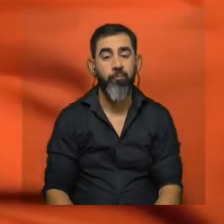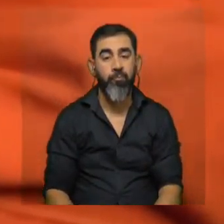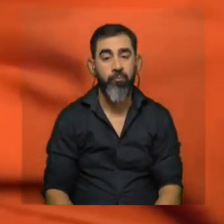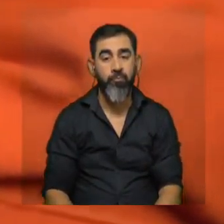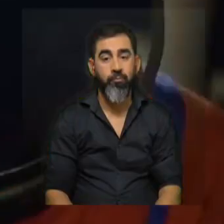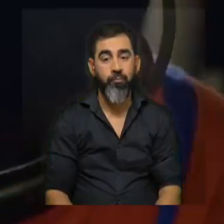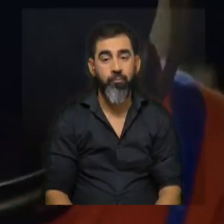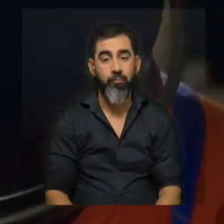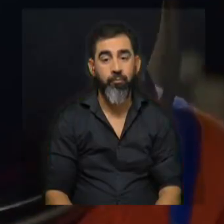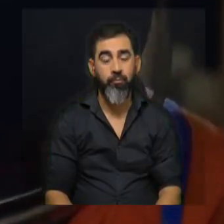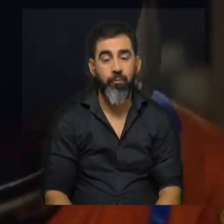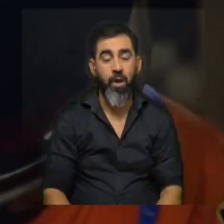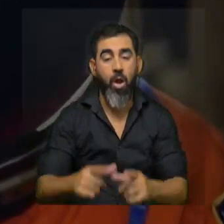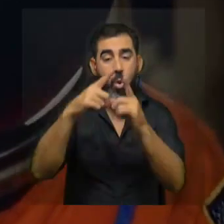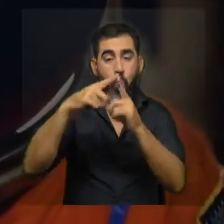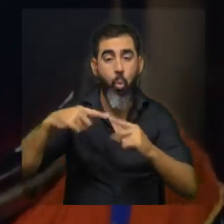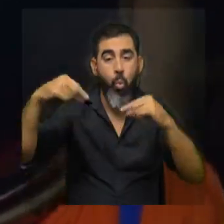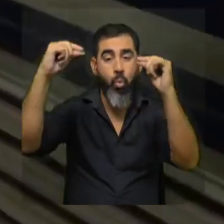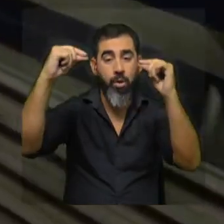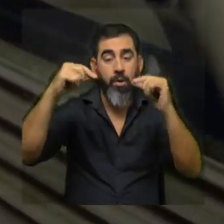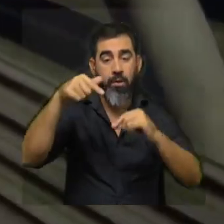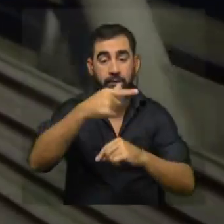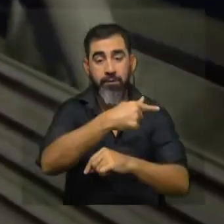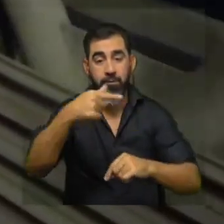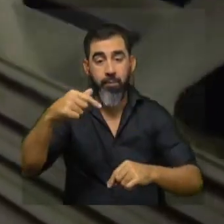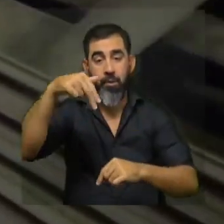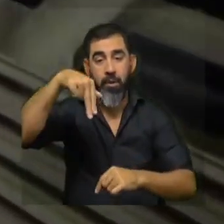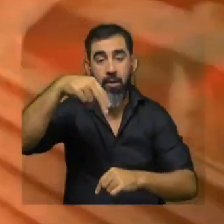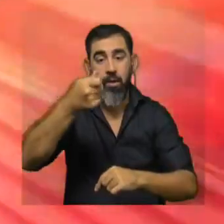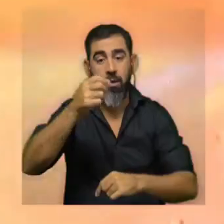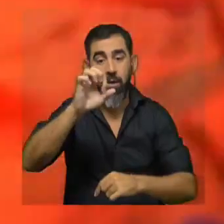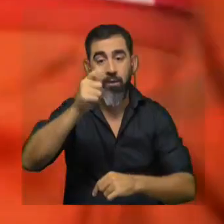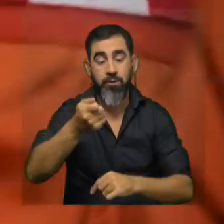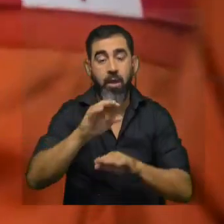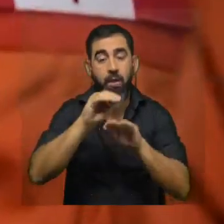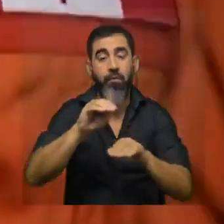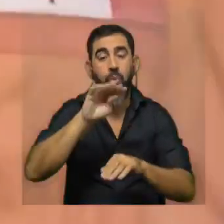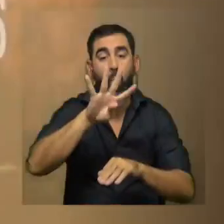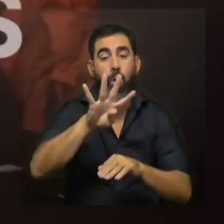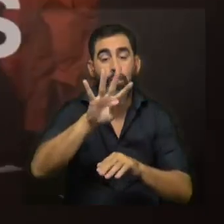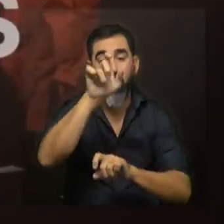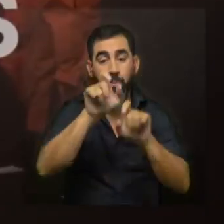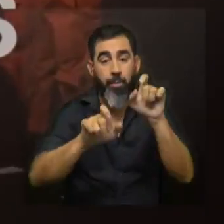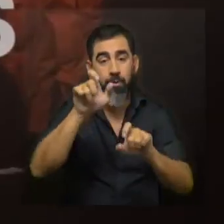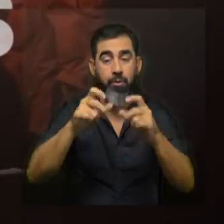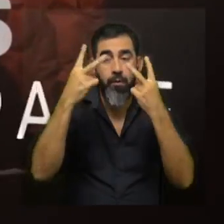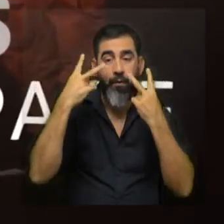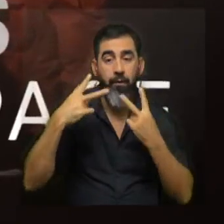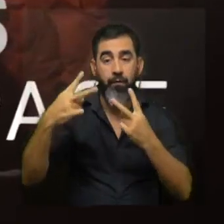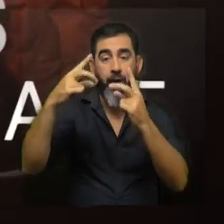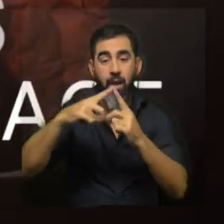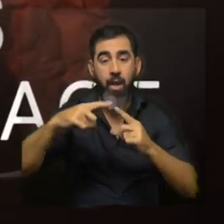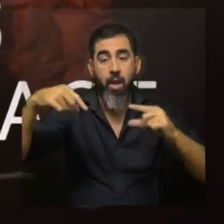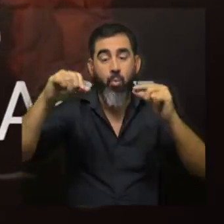Una vuelta por la Luna. Esta semana, la NASA anunció los nombres de los cuatro astronautas que orbitarán la Luna en